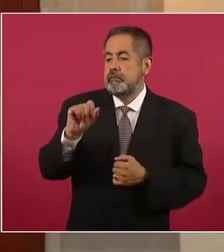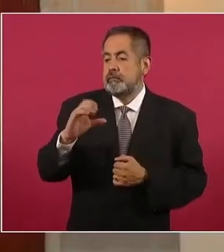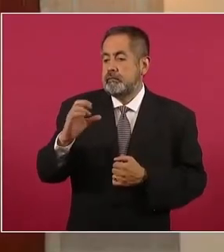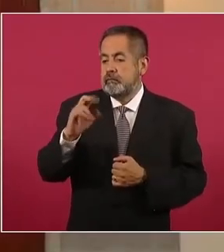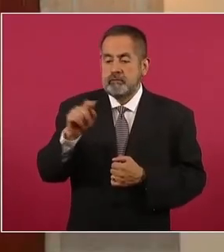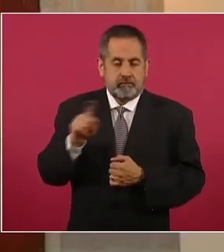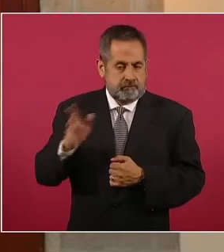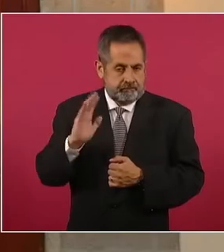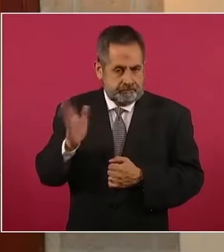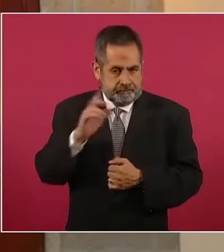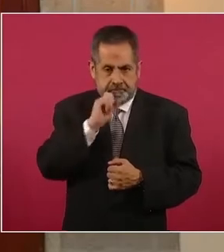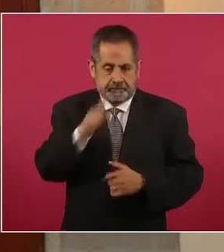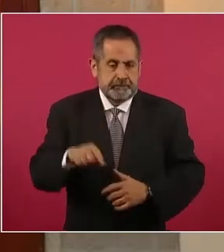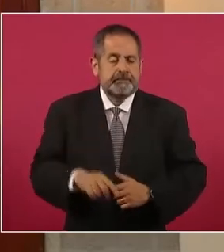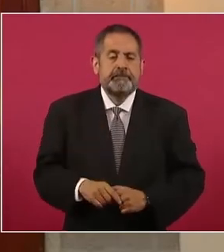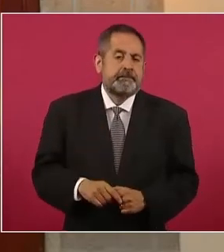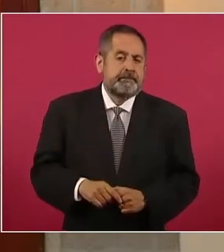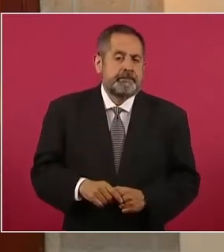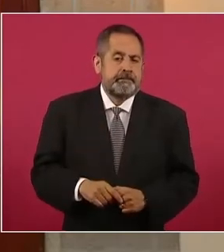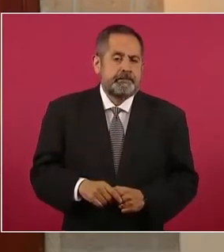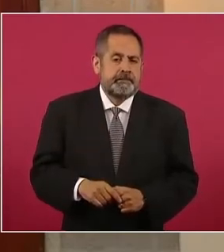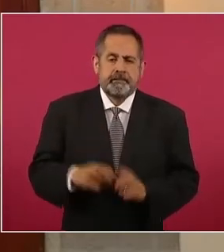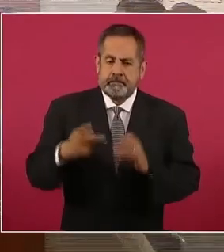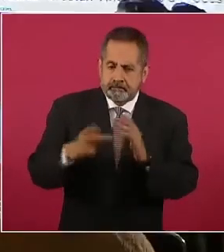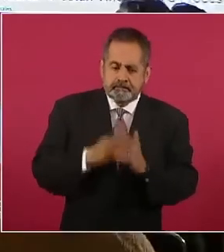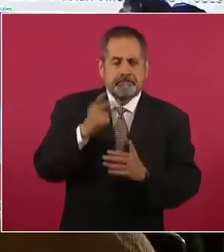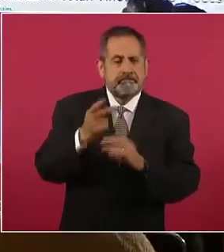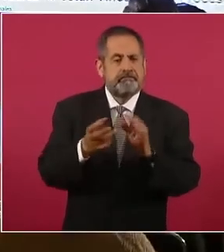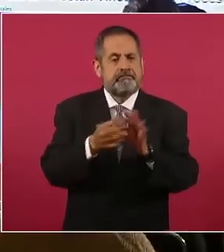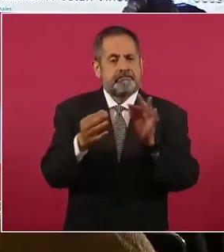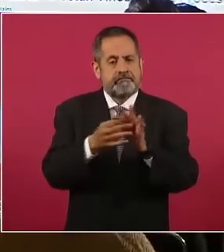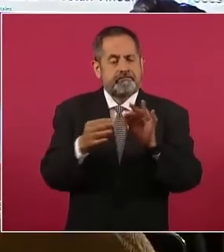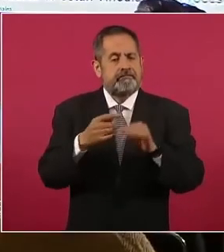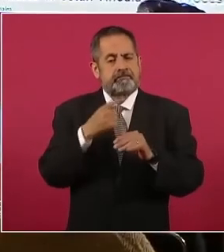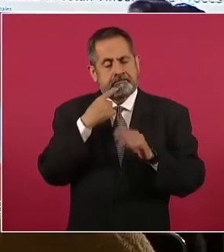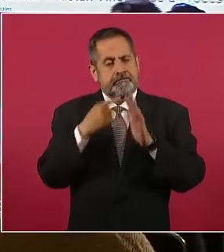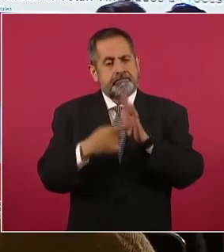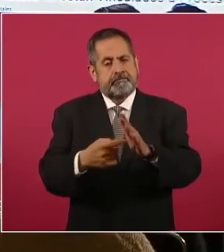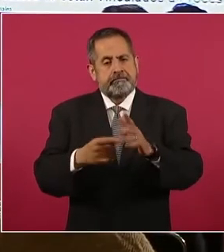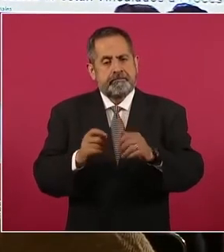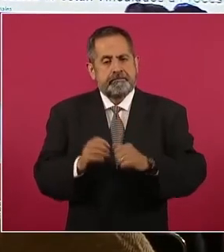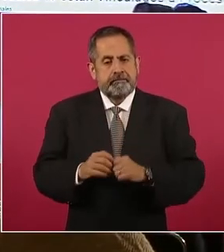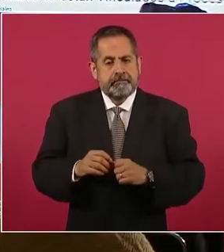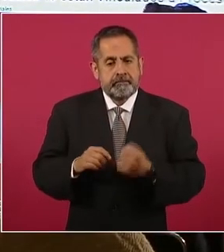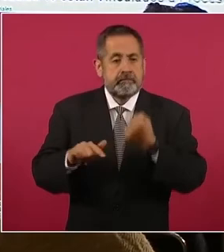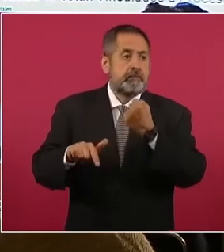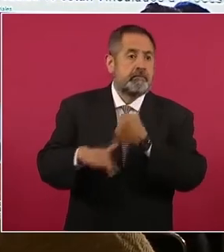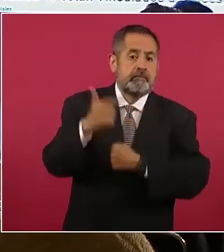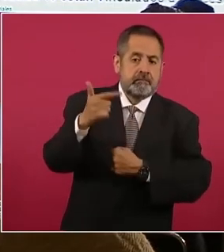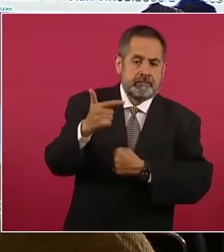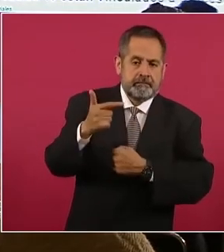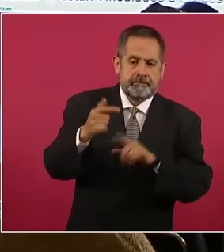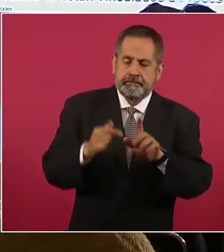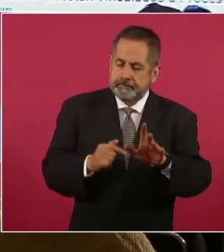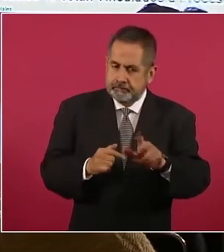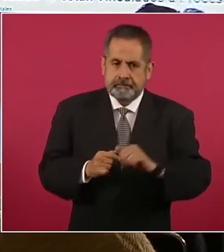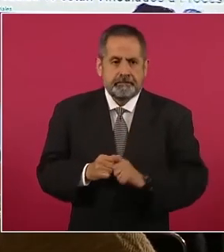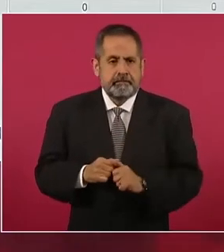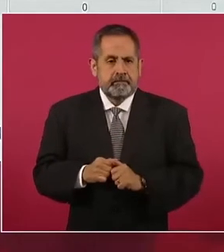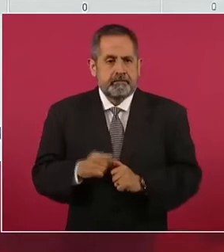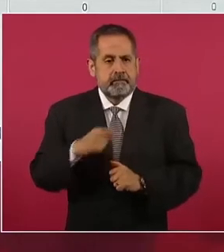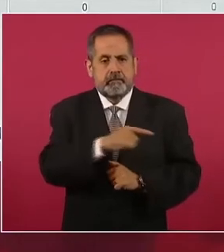Aquí queremos volver a subrayar porque se insiste en 12 y se menciona el caso de